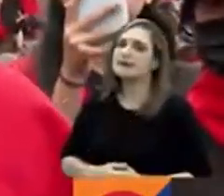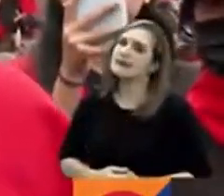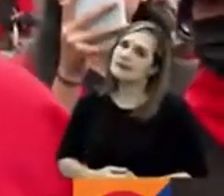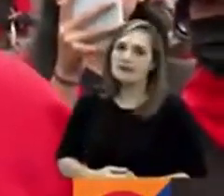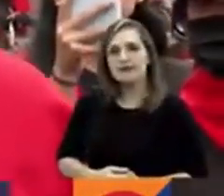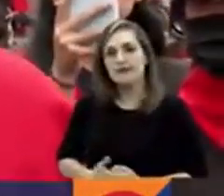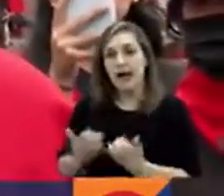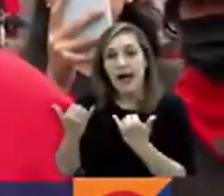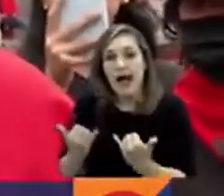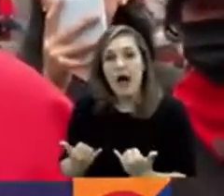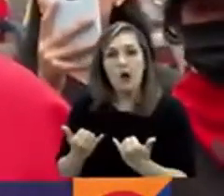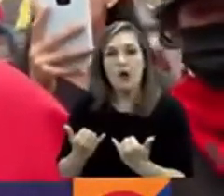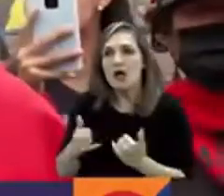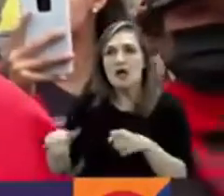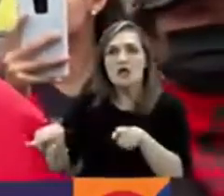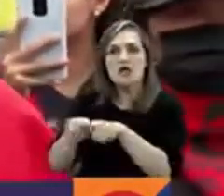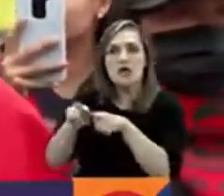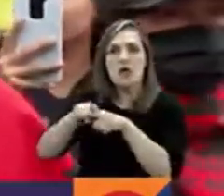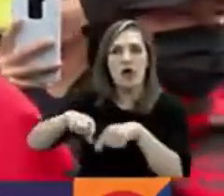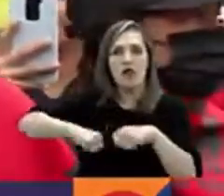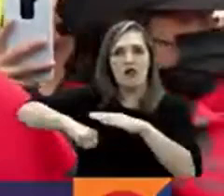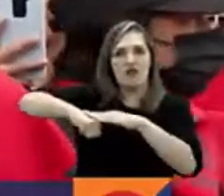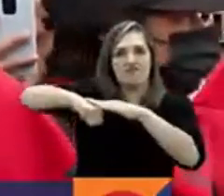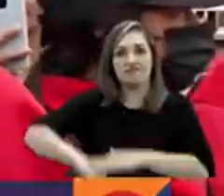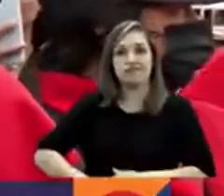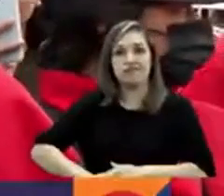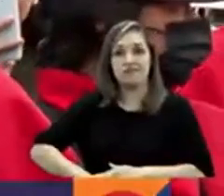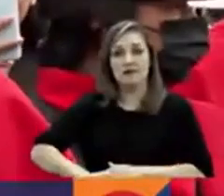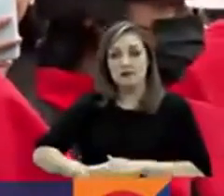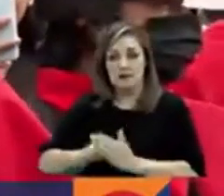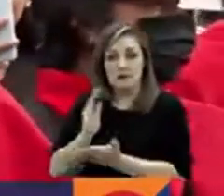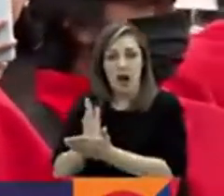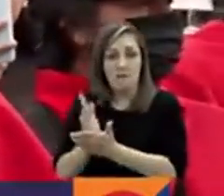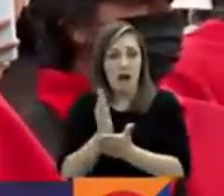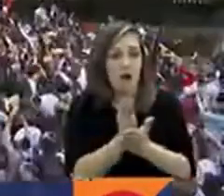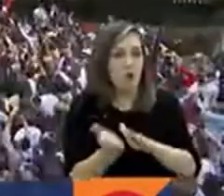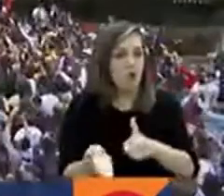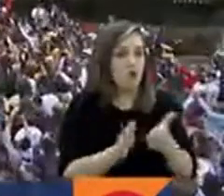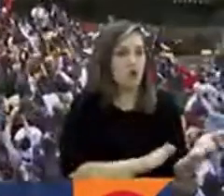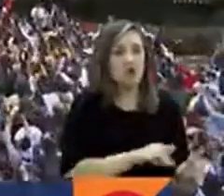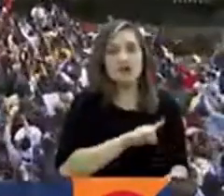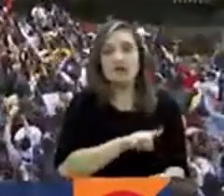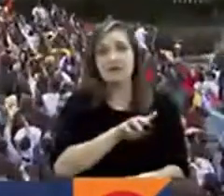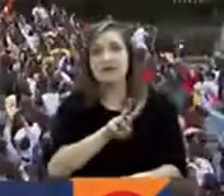lo llamamos criminal, nos ha dejado 129 víctimas de compañeros nuestros.